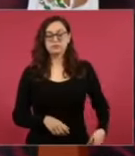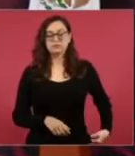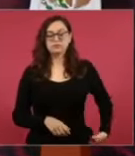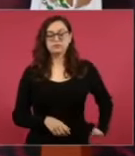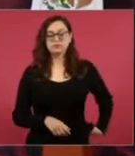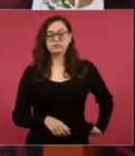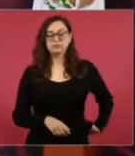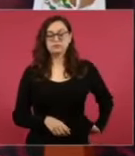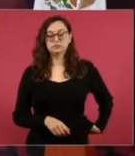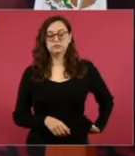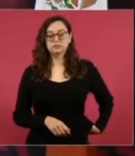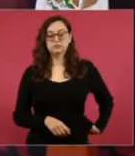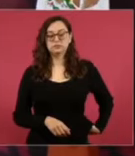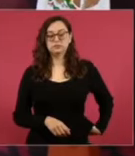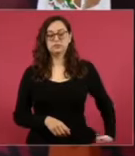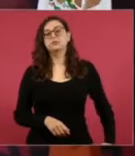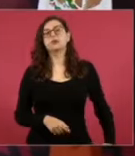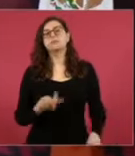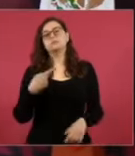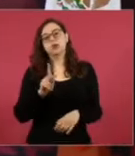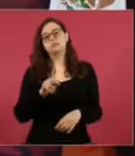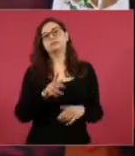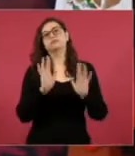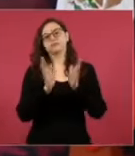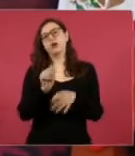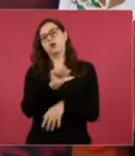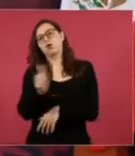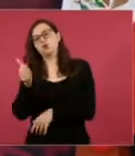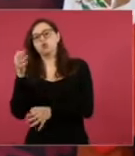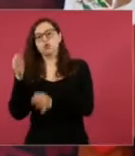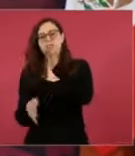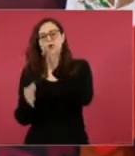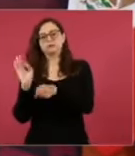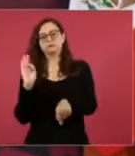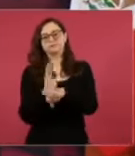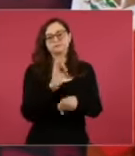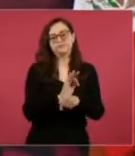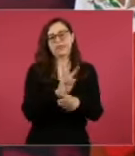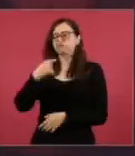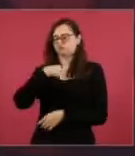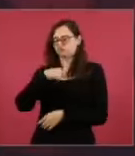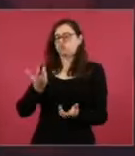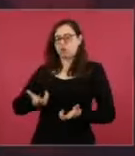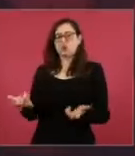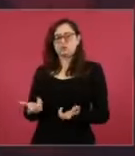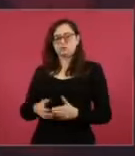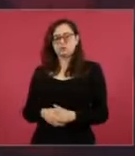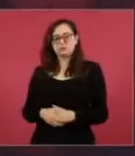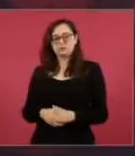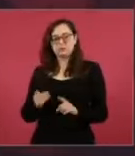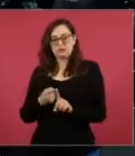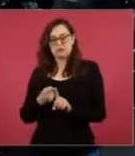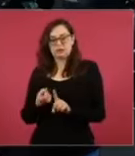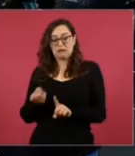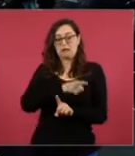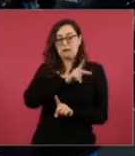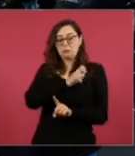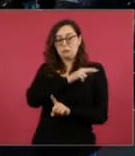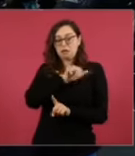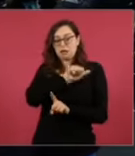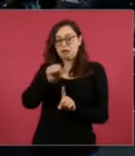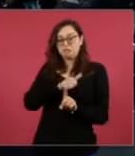Aunque un juez le dio la libertad condicionada. A ver si tenemos lo que dijo